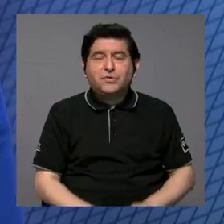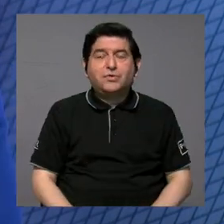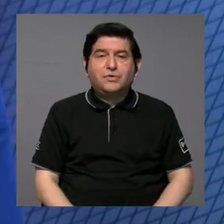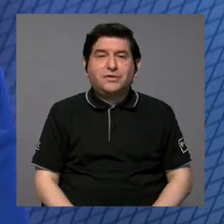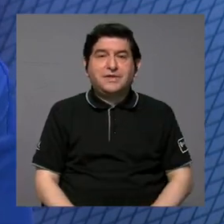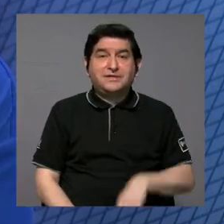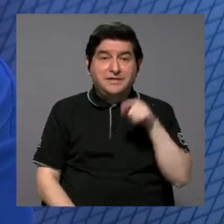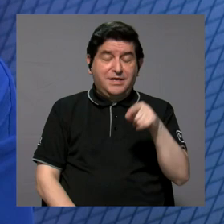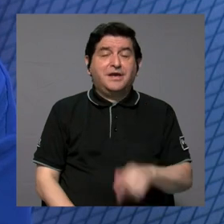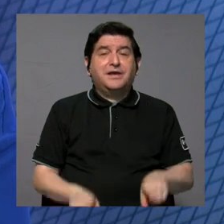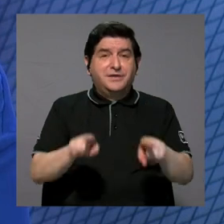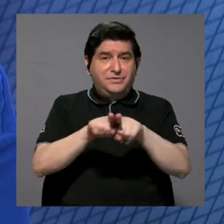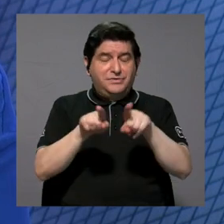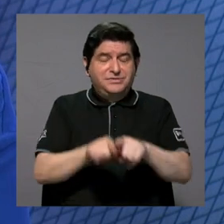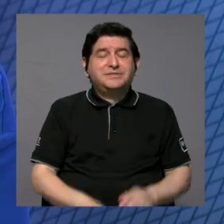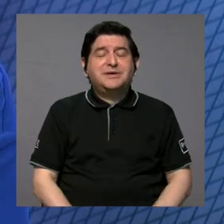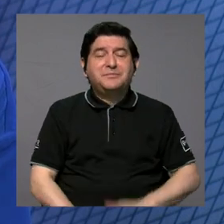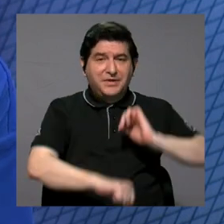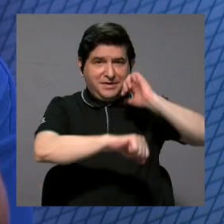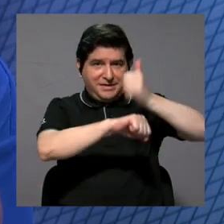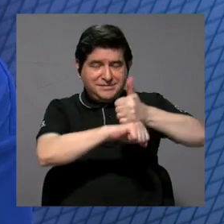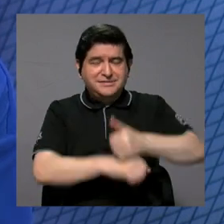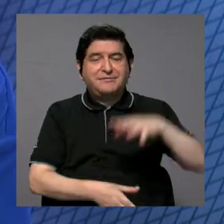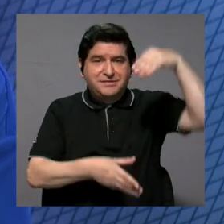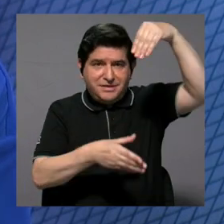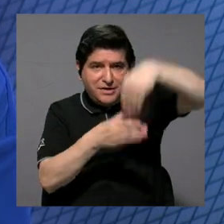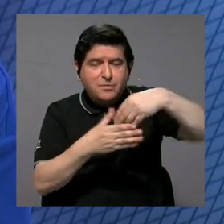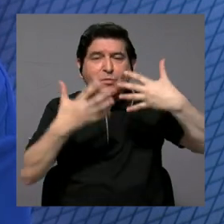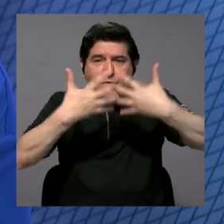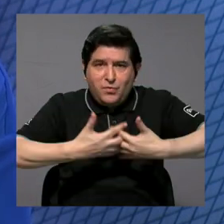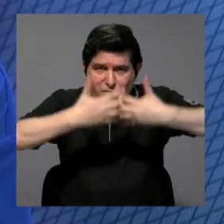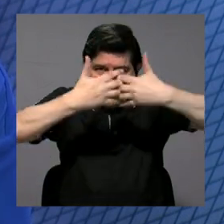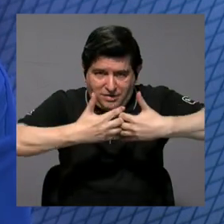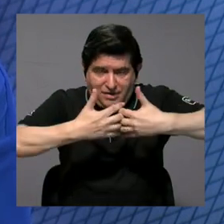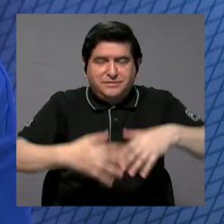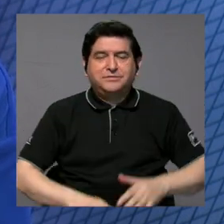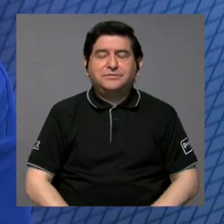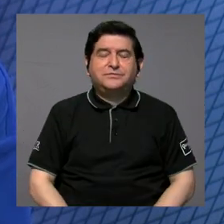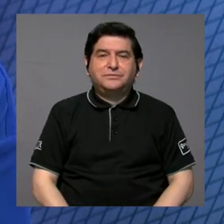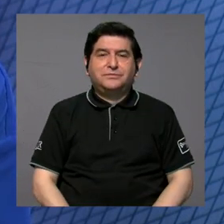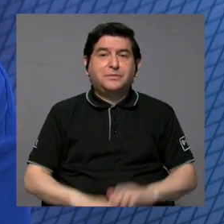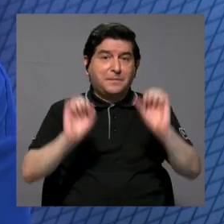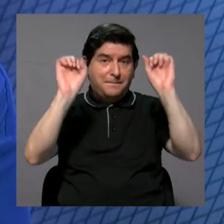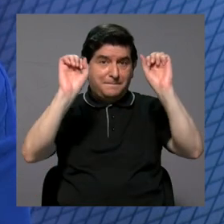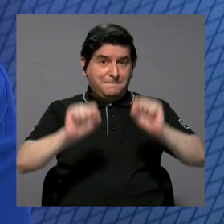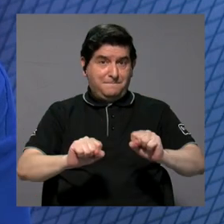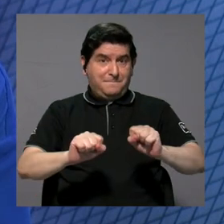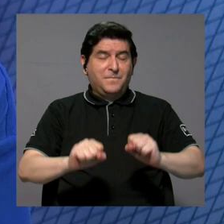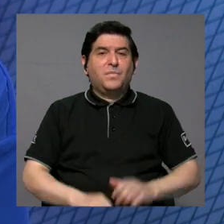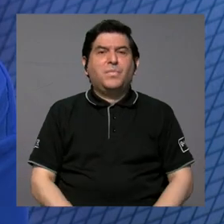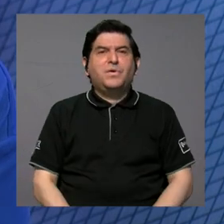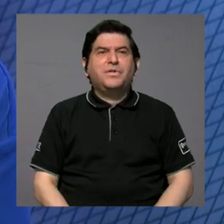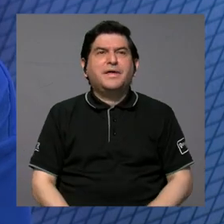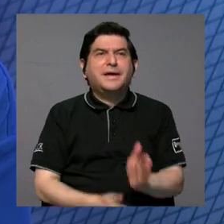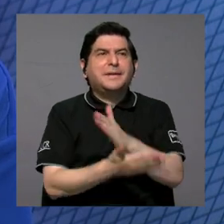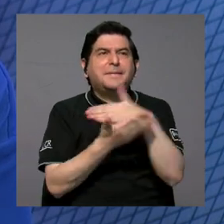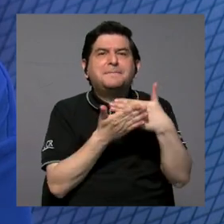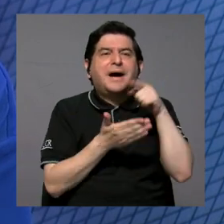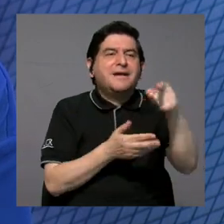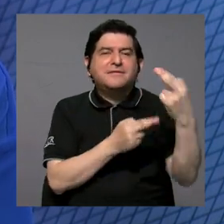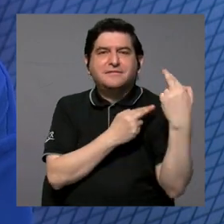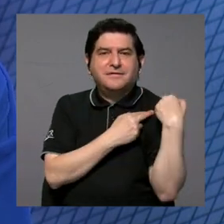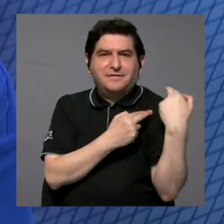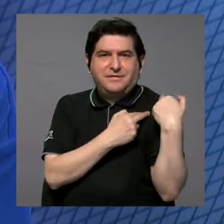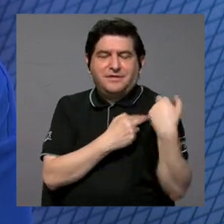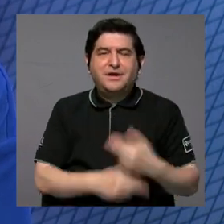código y mentores que se ha constituido para involucrar a la industria, ¿verdad?, en la parte que a ellos les